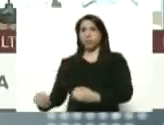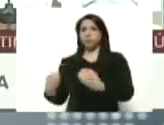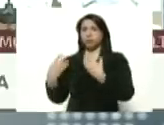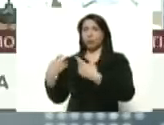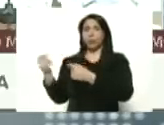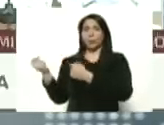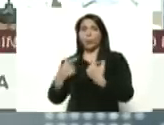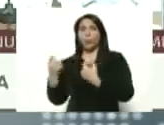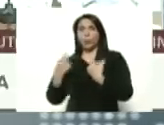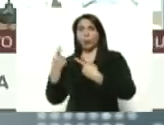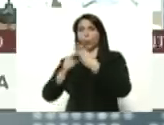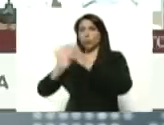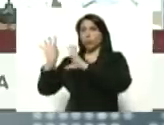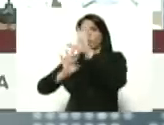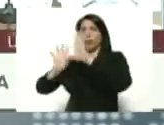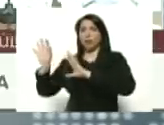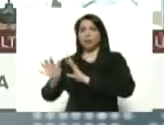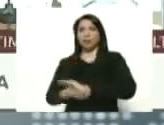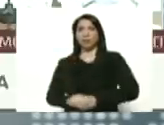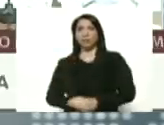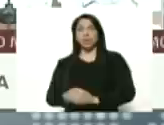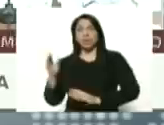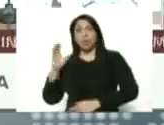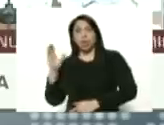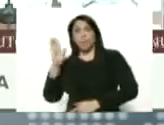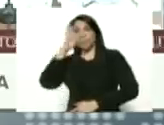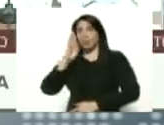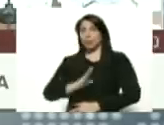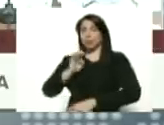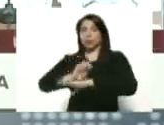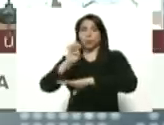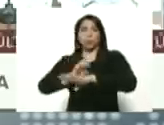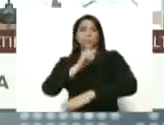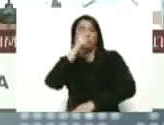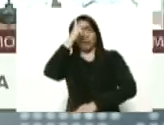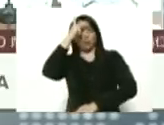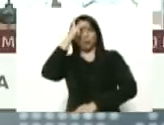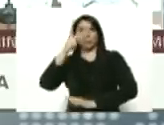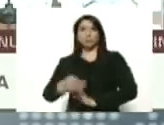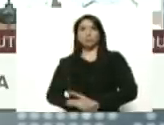importados que vienen del extranjero, de Colombia, de Brasil, de Ecuador, de Perú.